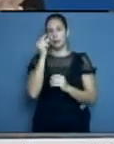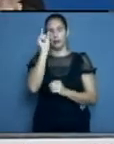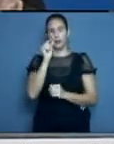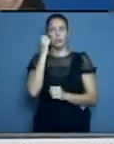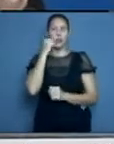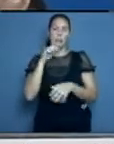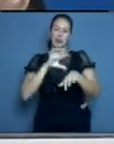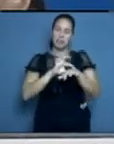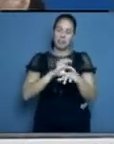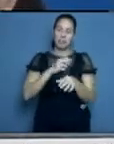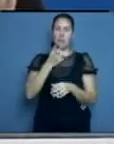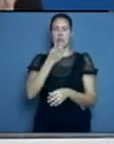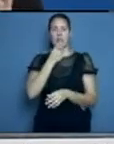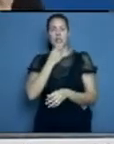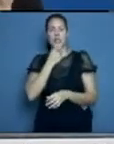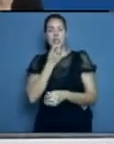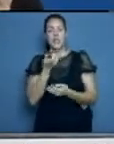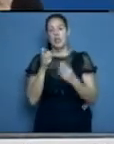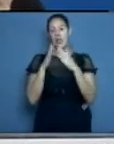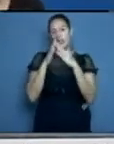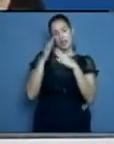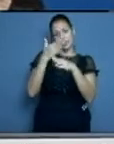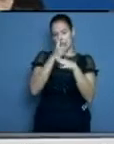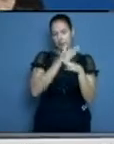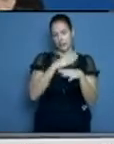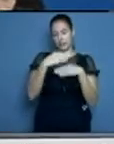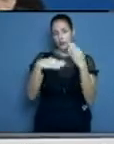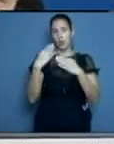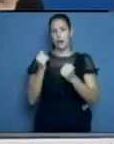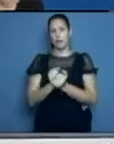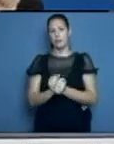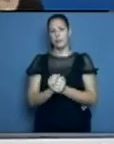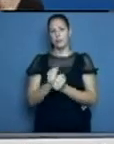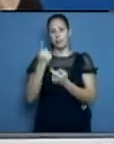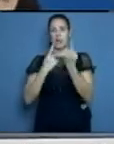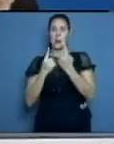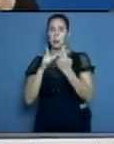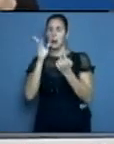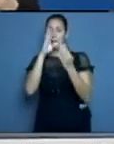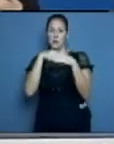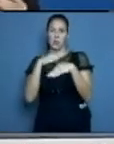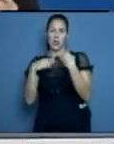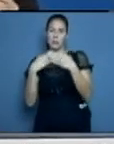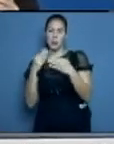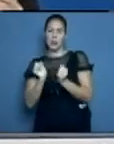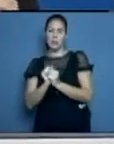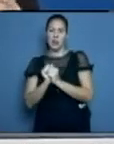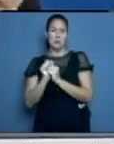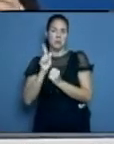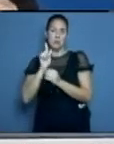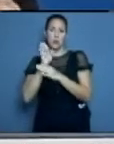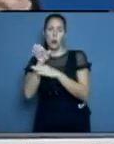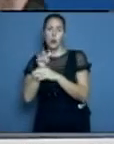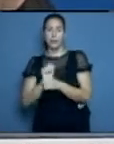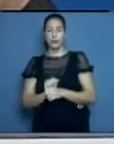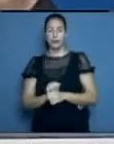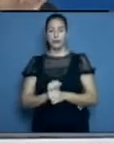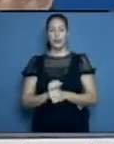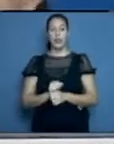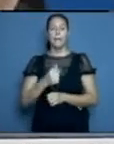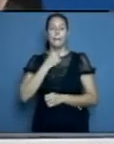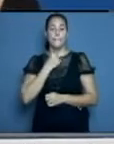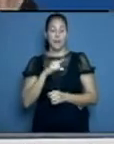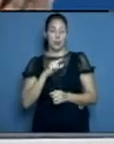Pero el llamado es este. Si no llega esa visita a su casa y usted se siente mal, tiene síntomas, acude usted espontáneamente